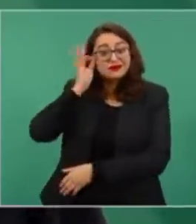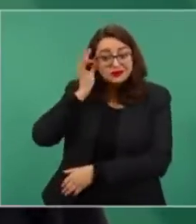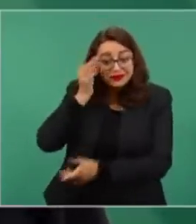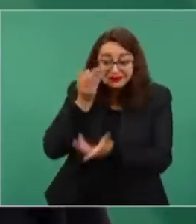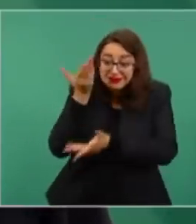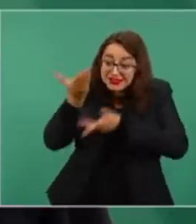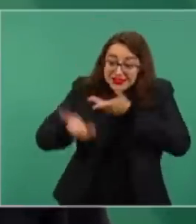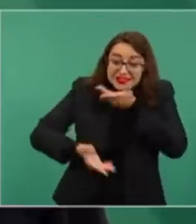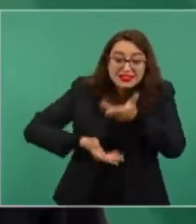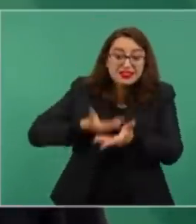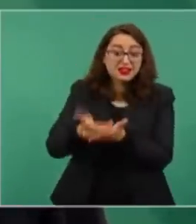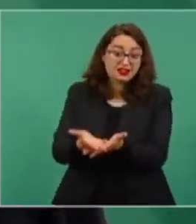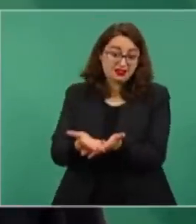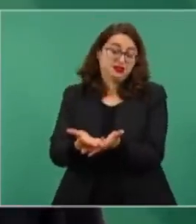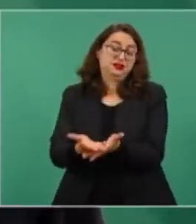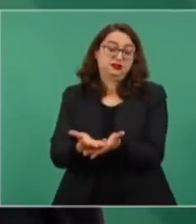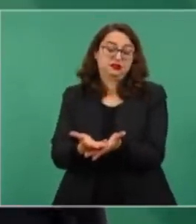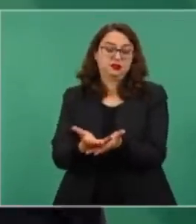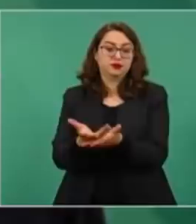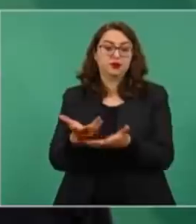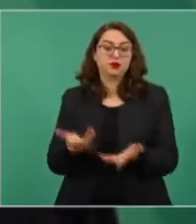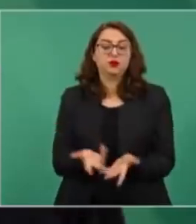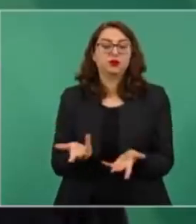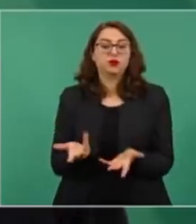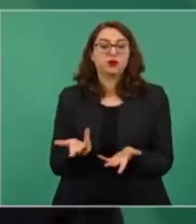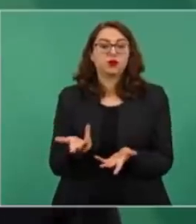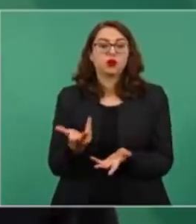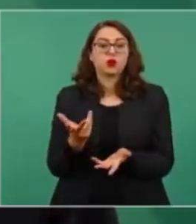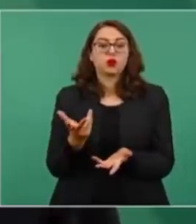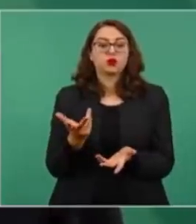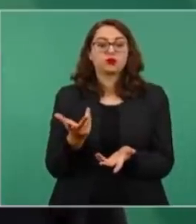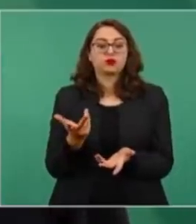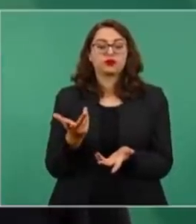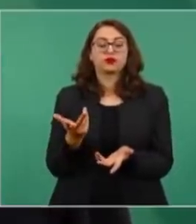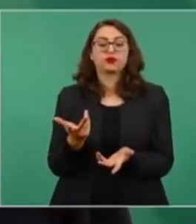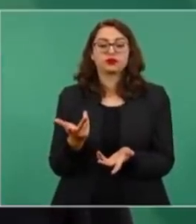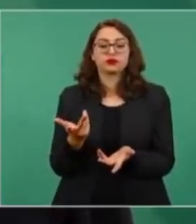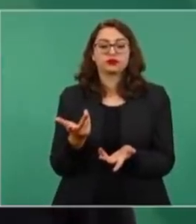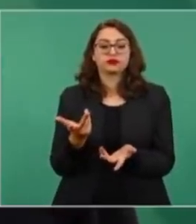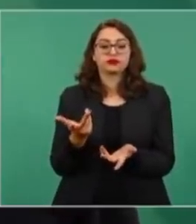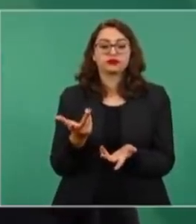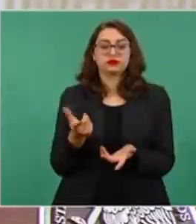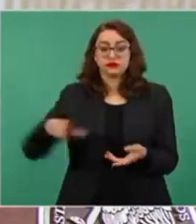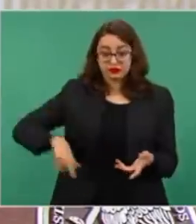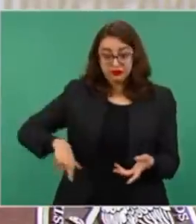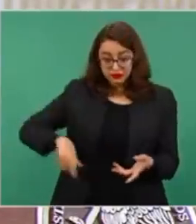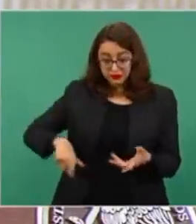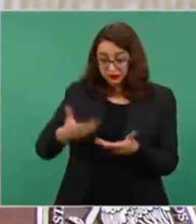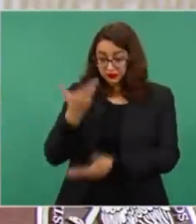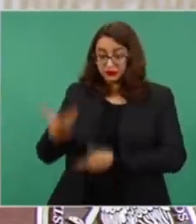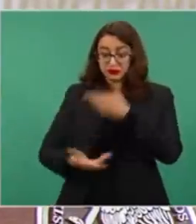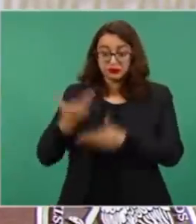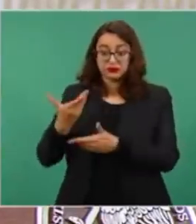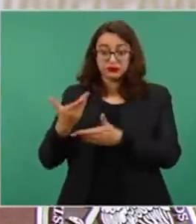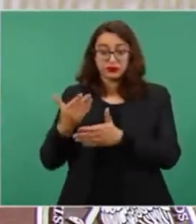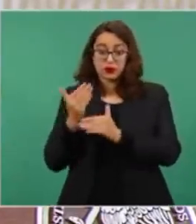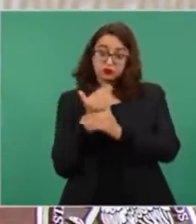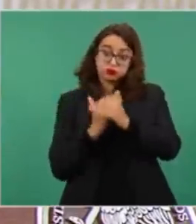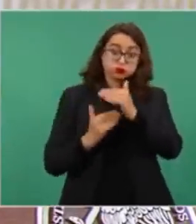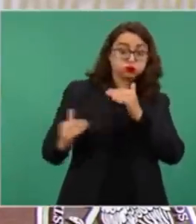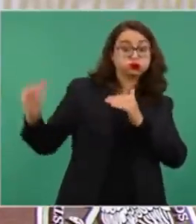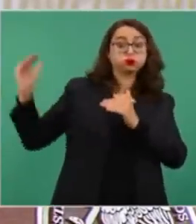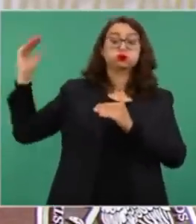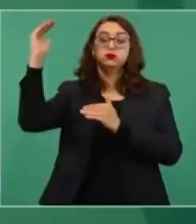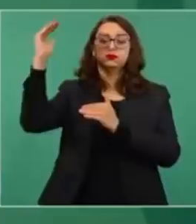público, no es ningún agente excepcional que